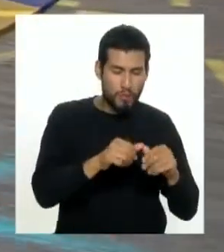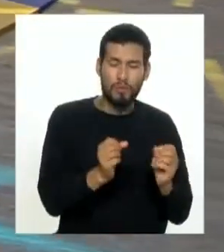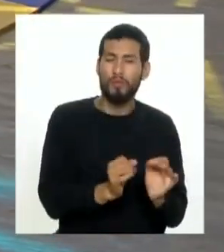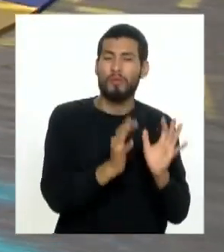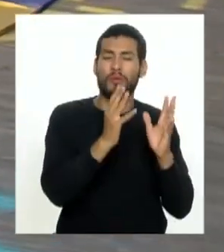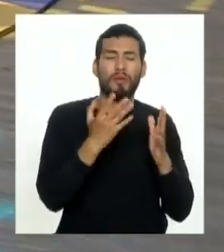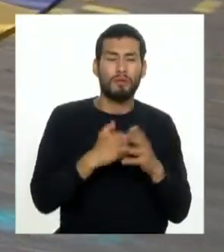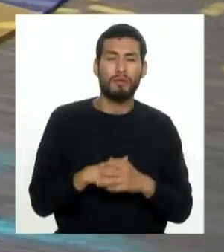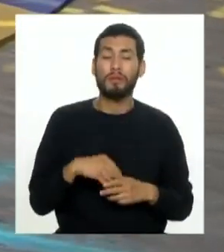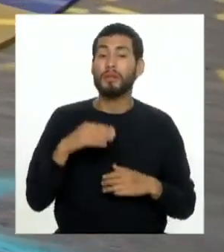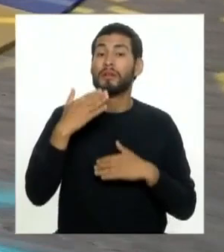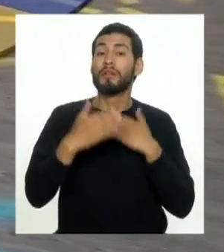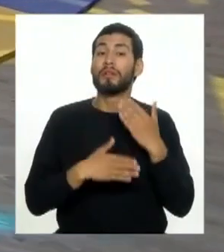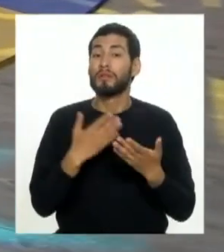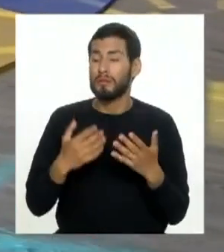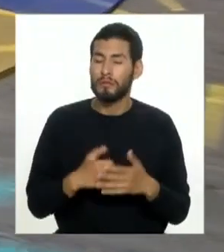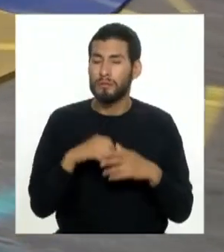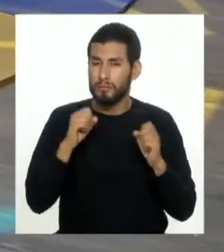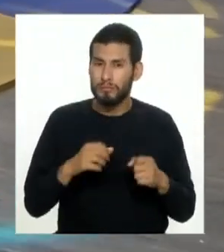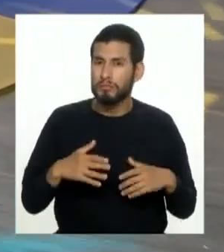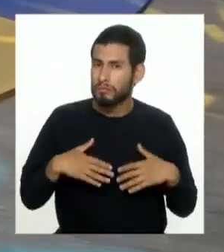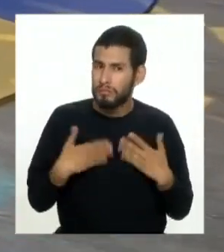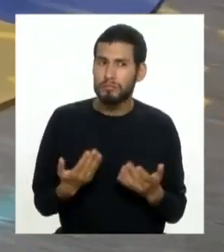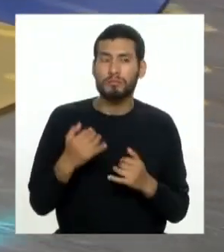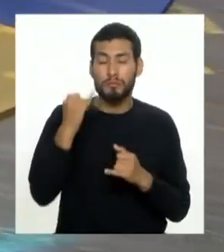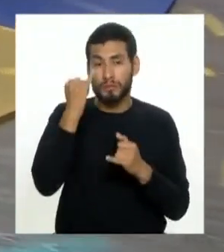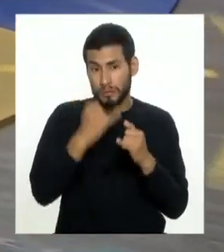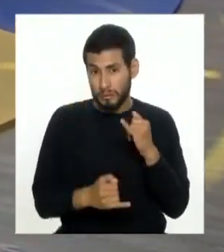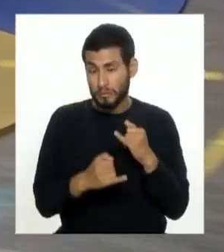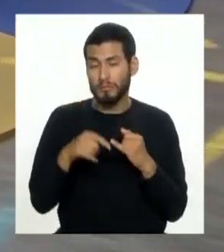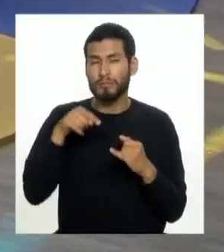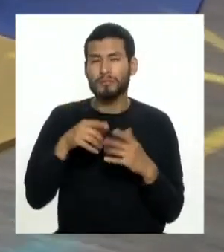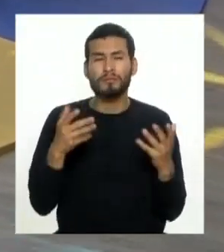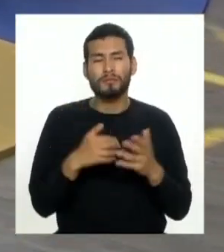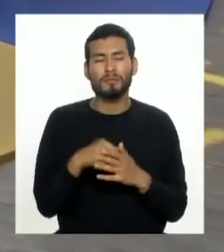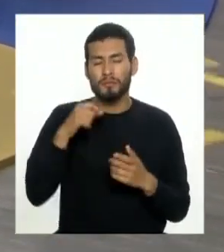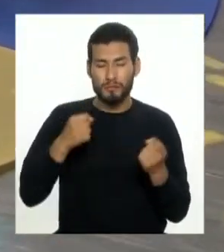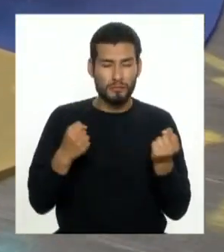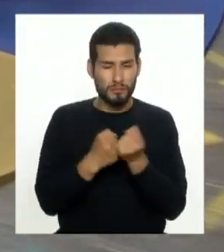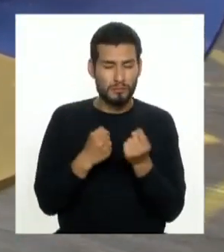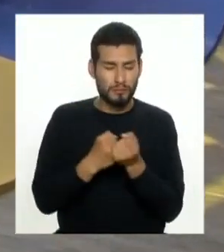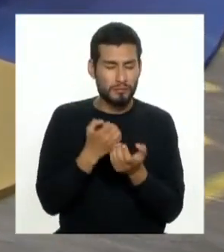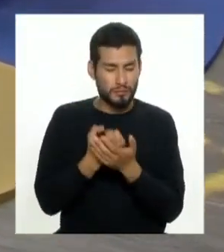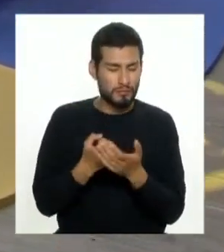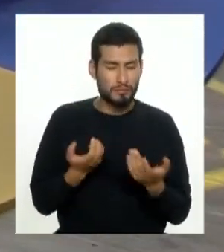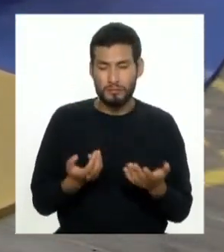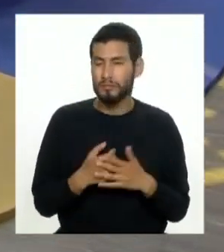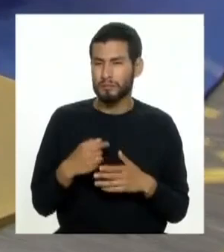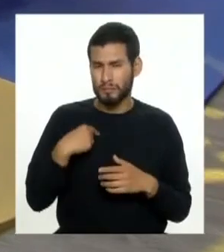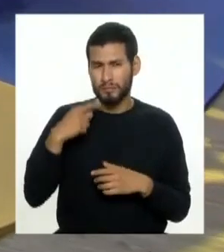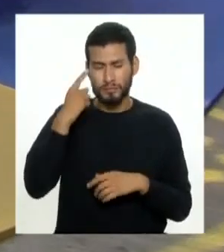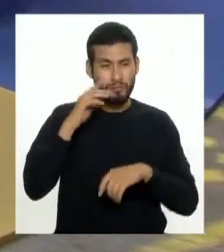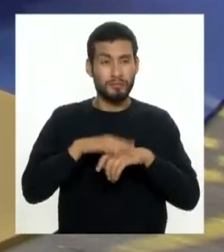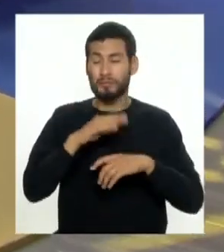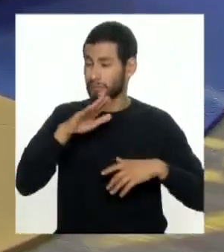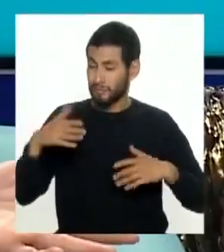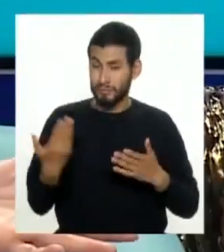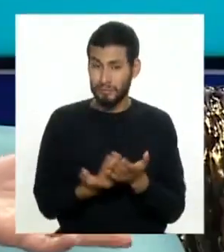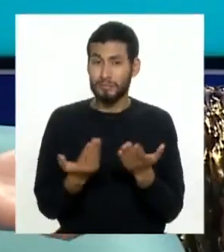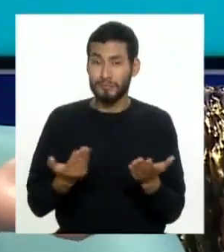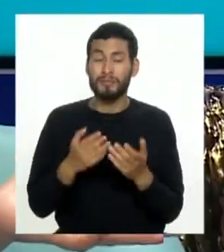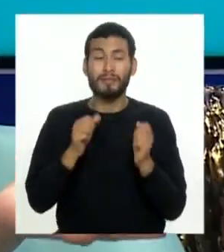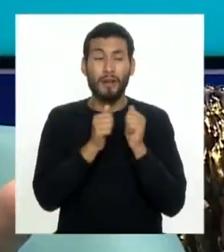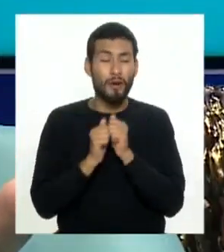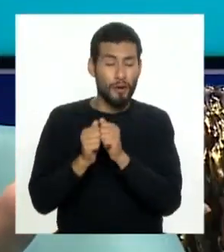y luego de eso que tengan la posibilidad de terminar a través de este apoyo económico así que un llamado acá juntos está listo para